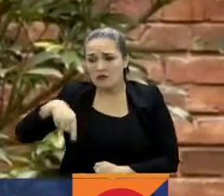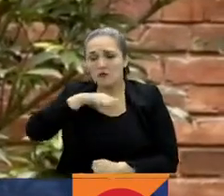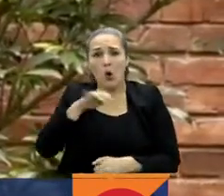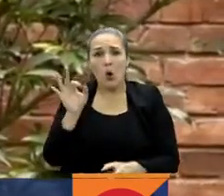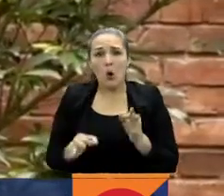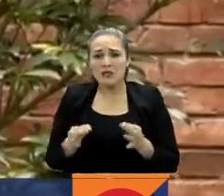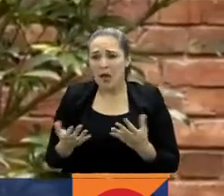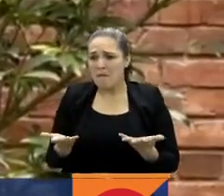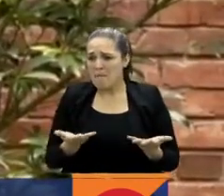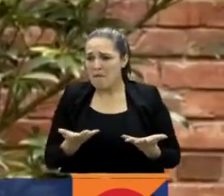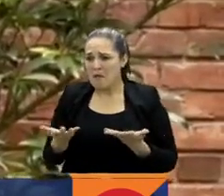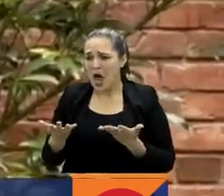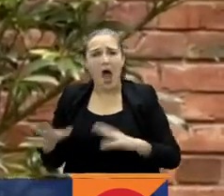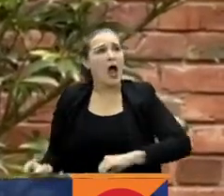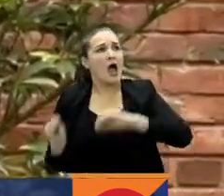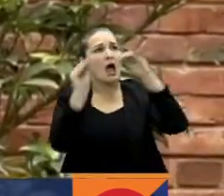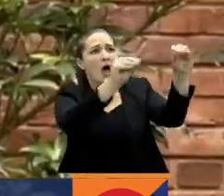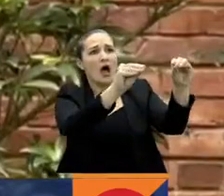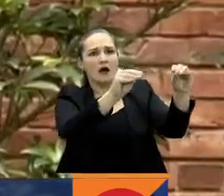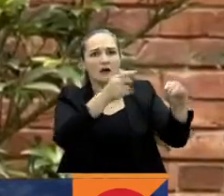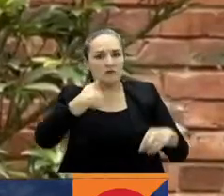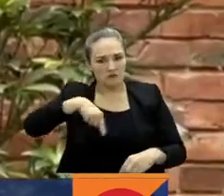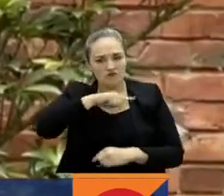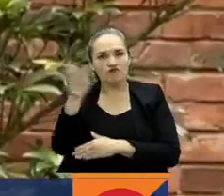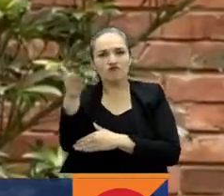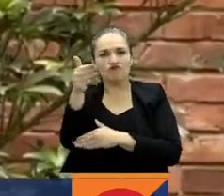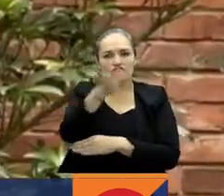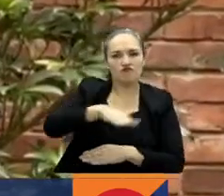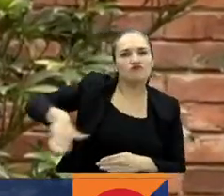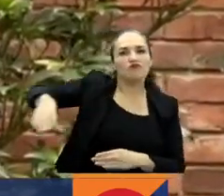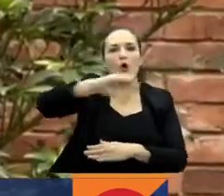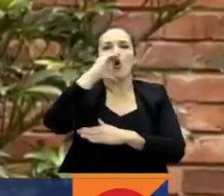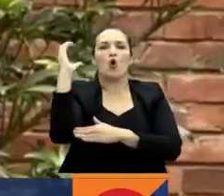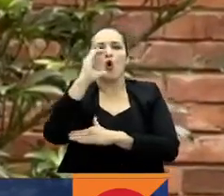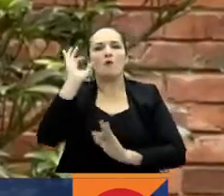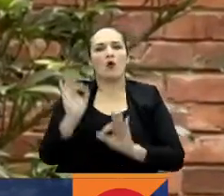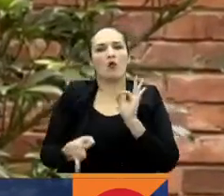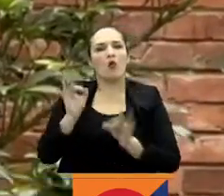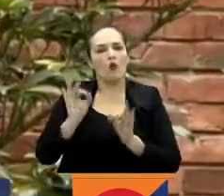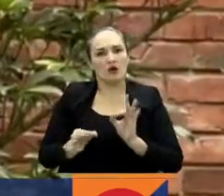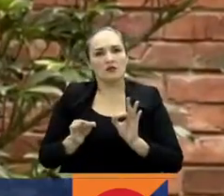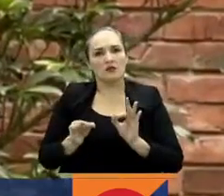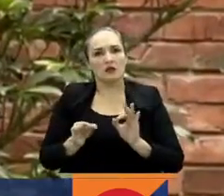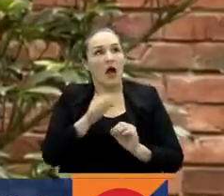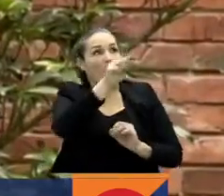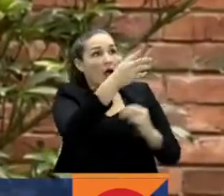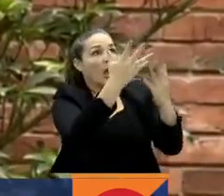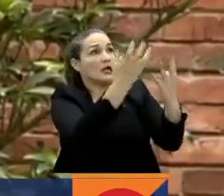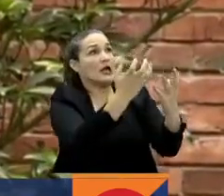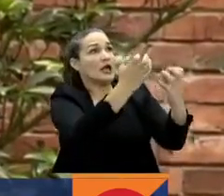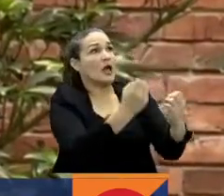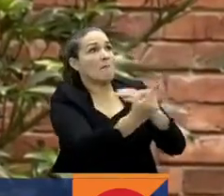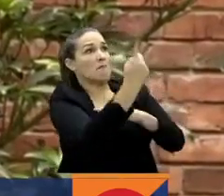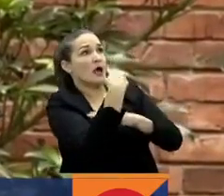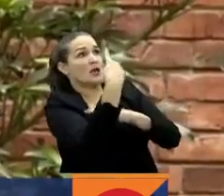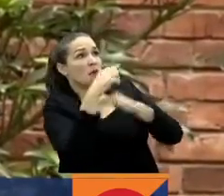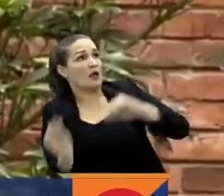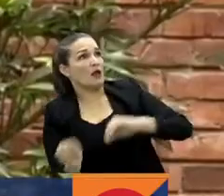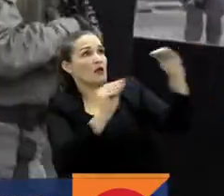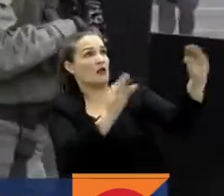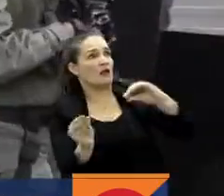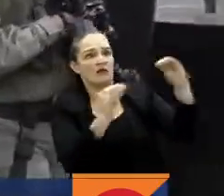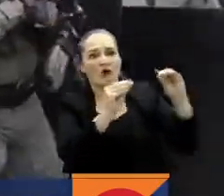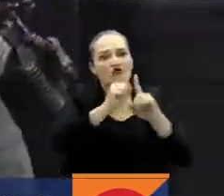definitivamente a la soberanía jurídica poniendo por encima los intereses de las potencias y no los de la sociedad